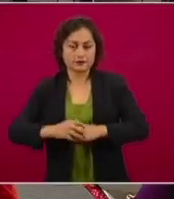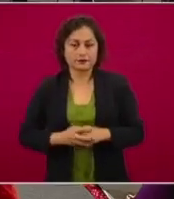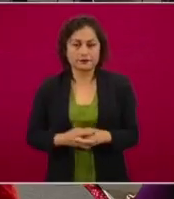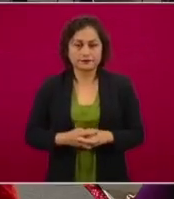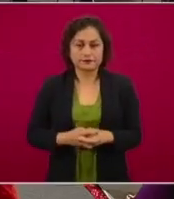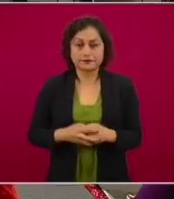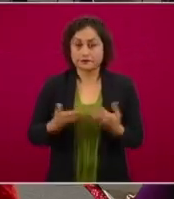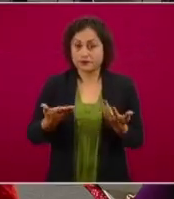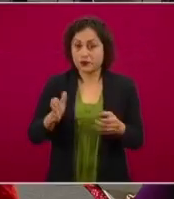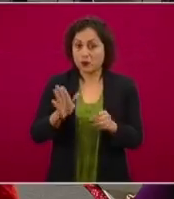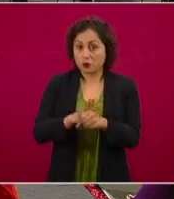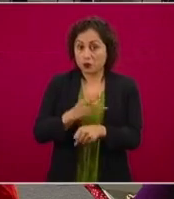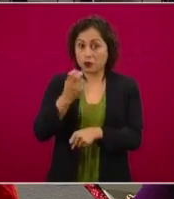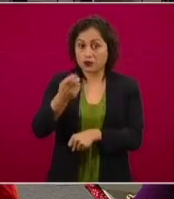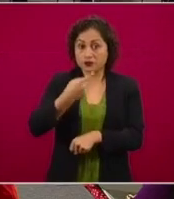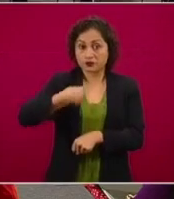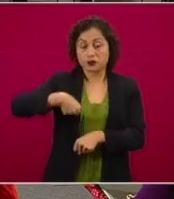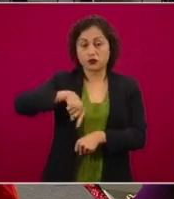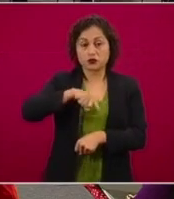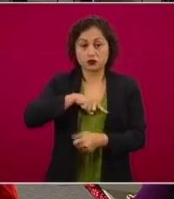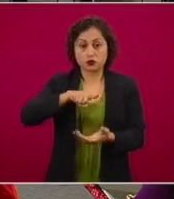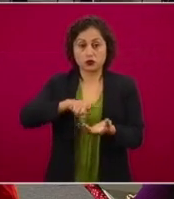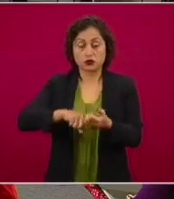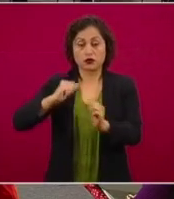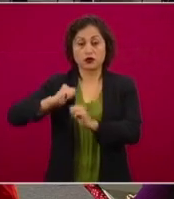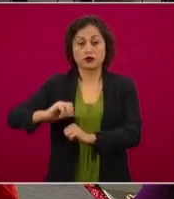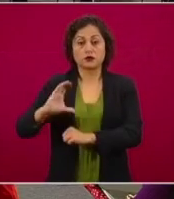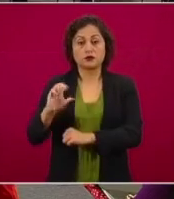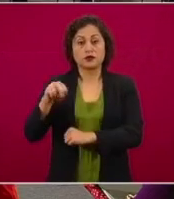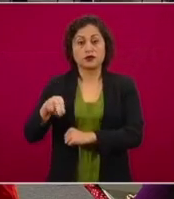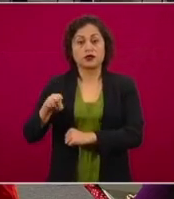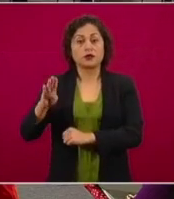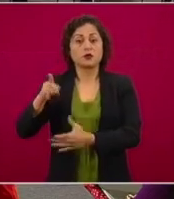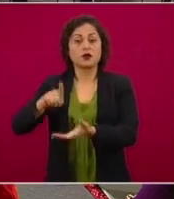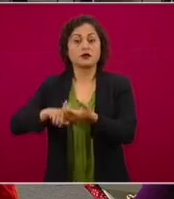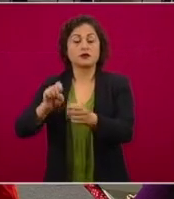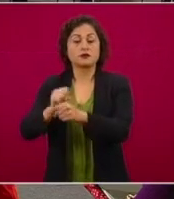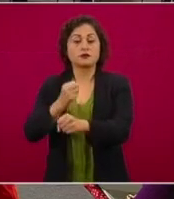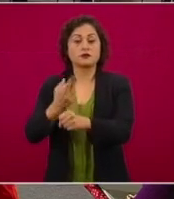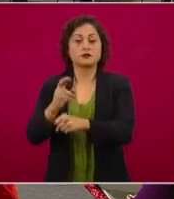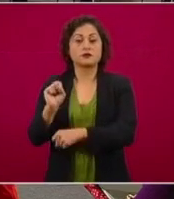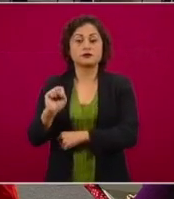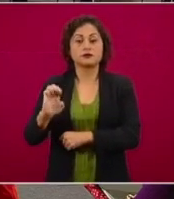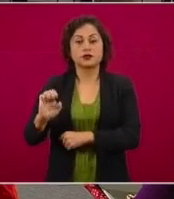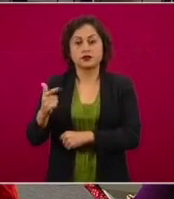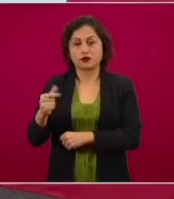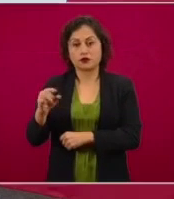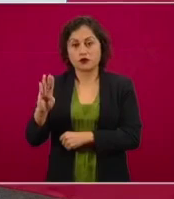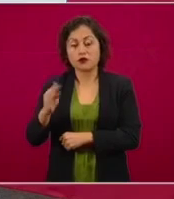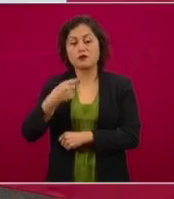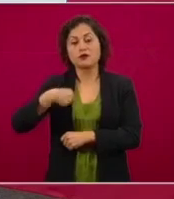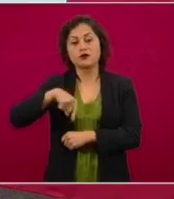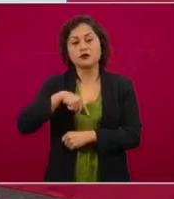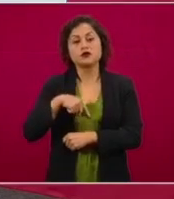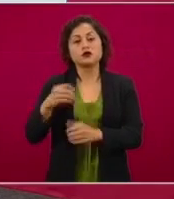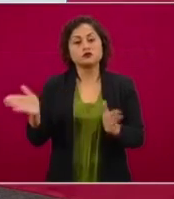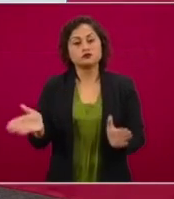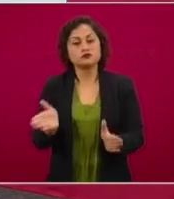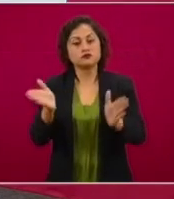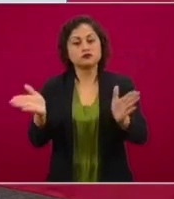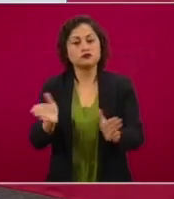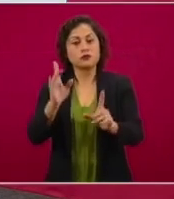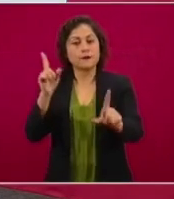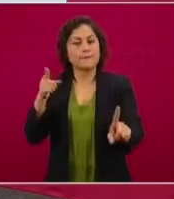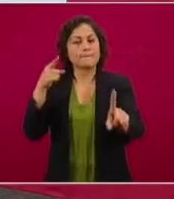Por esta razón, desde la Comisión Nacional de Búsqueda de la Secretaría de Gobernación impulsamos dentro del protocolo homologado de búsqueda un